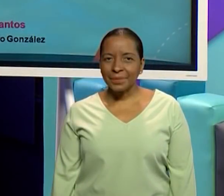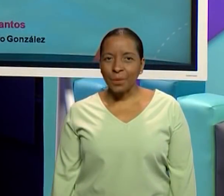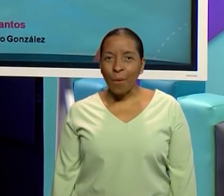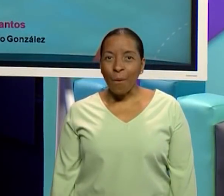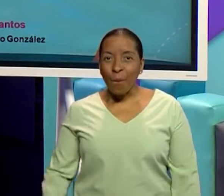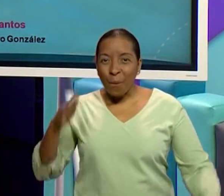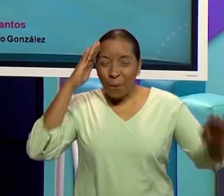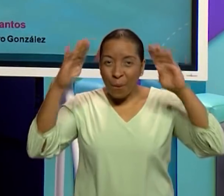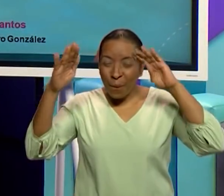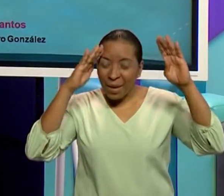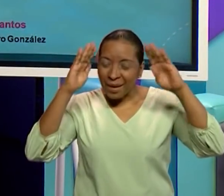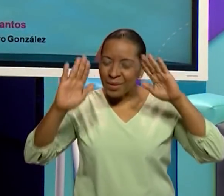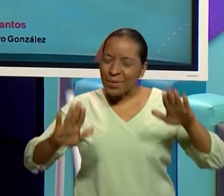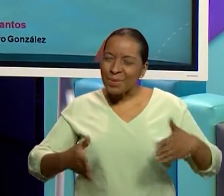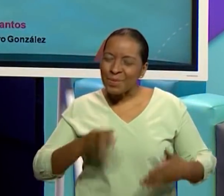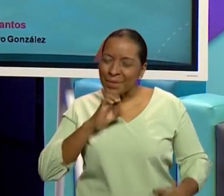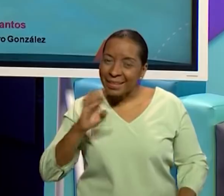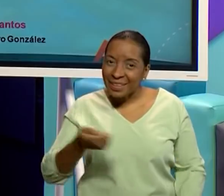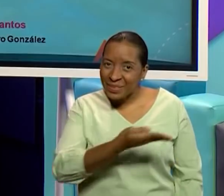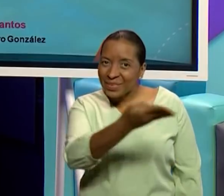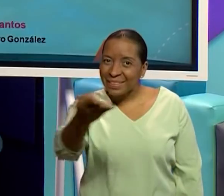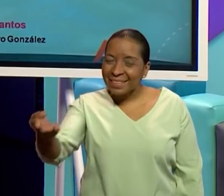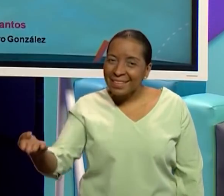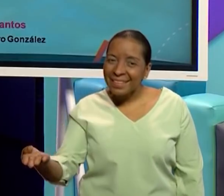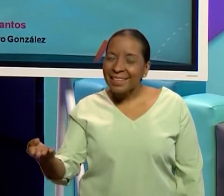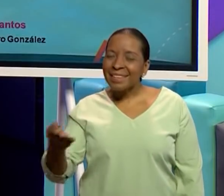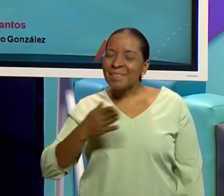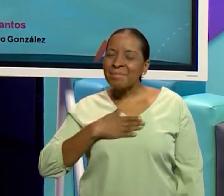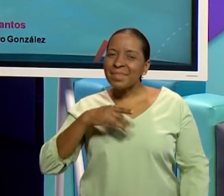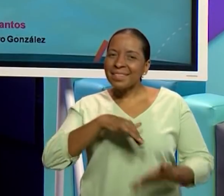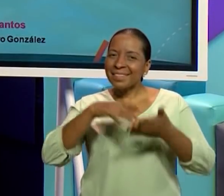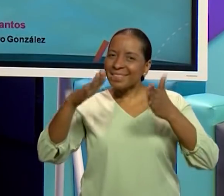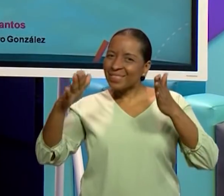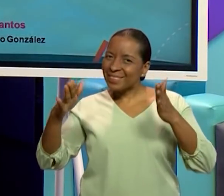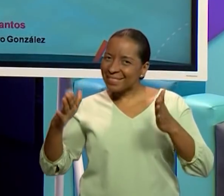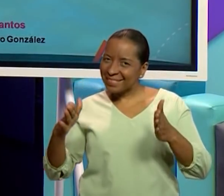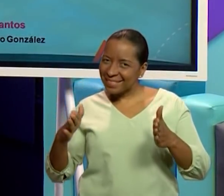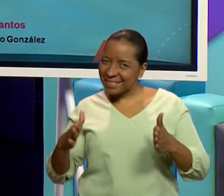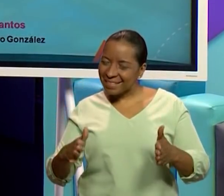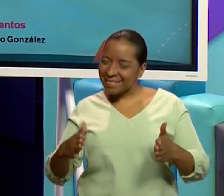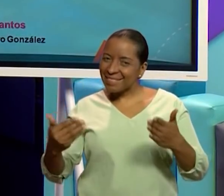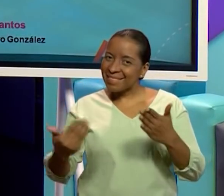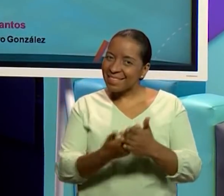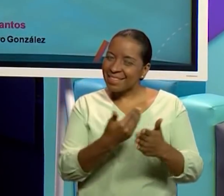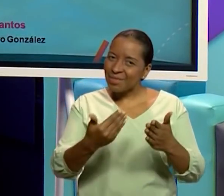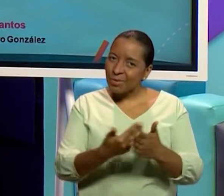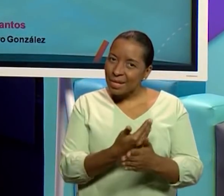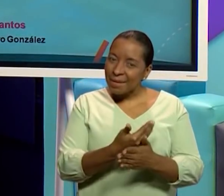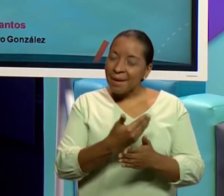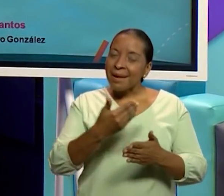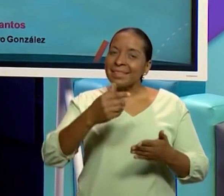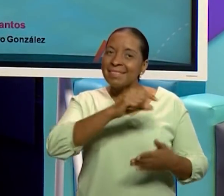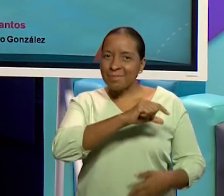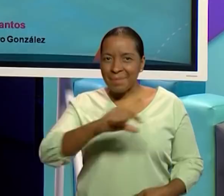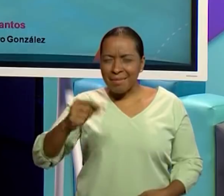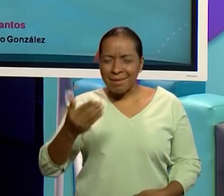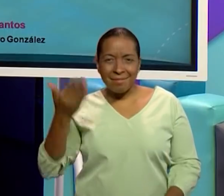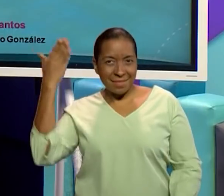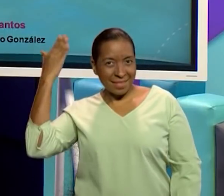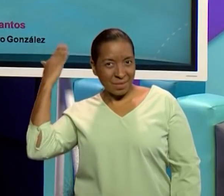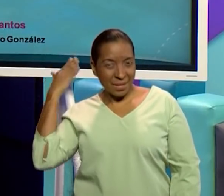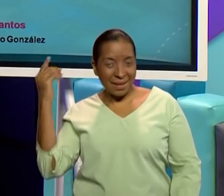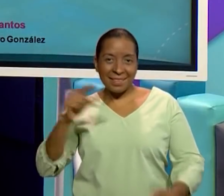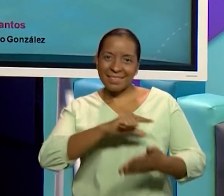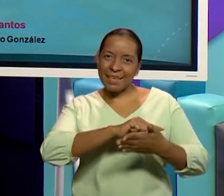Hola, ¿cómo están mis queridos estudiantes? Bienvenidos a nuestra nueva clase en una nueva semana. Después de su